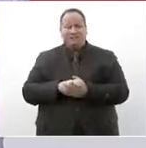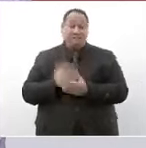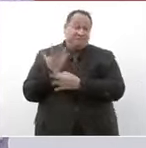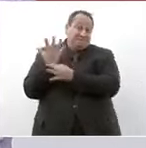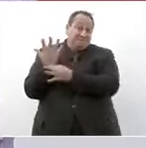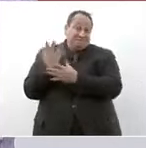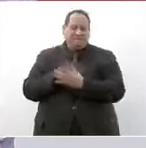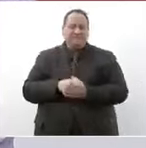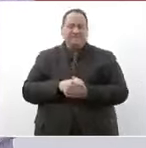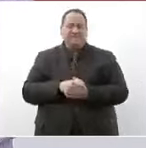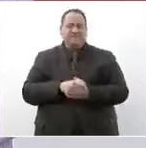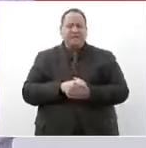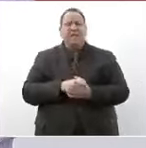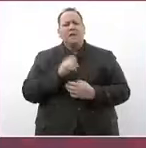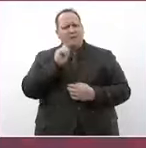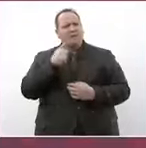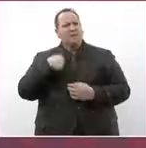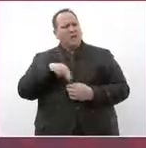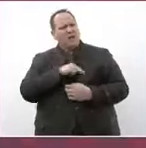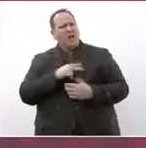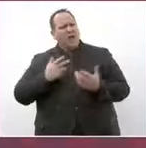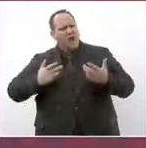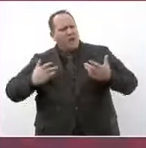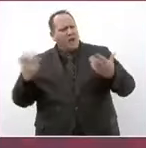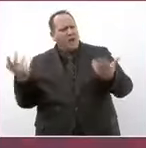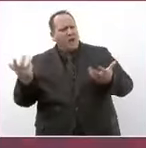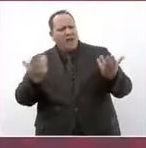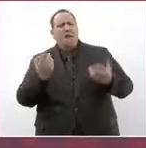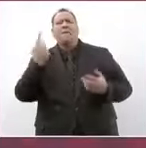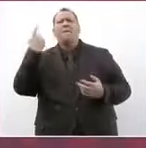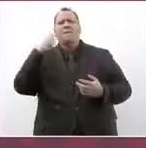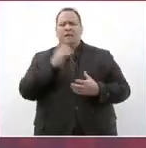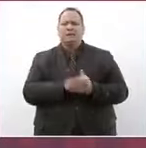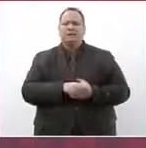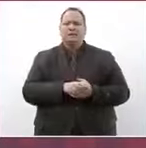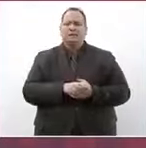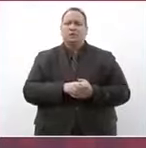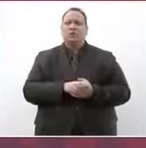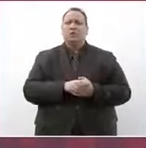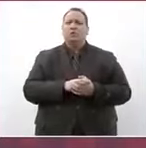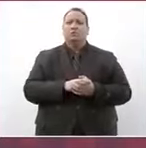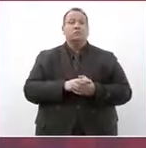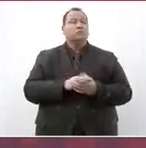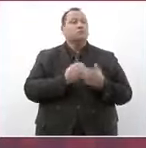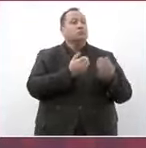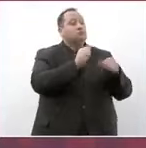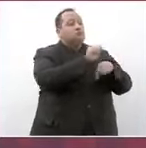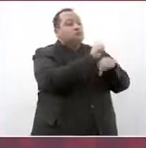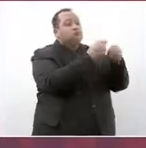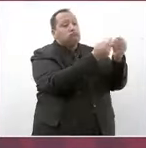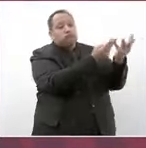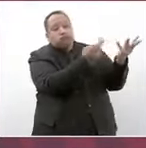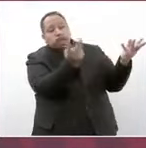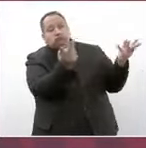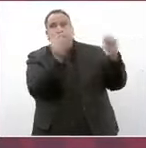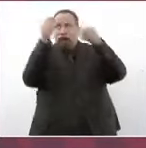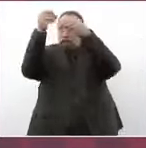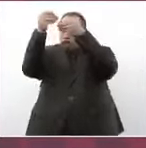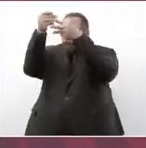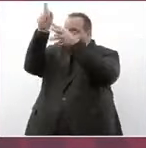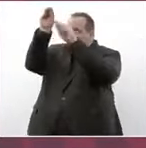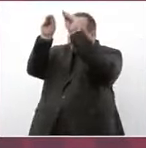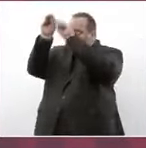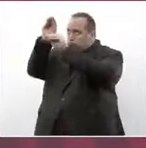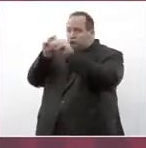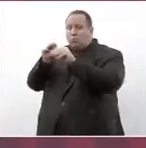y vamos a hacer esto para contar con un registro que haya seguridad y